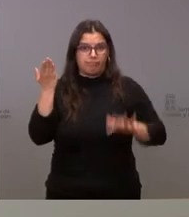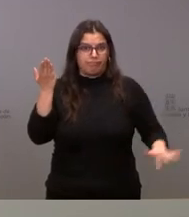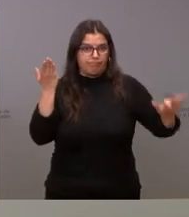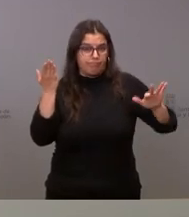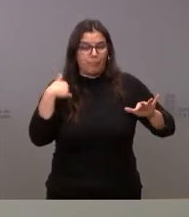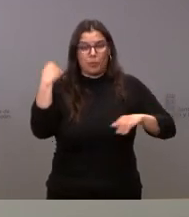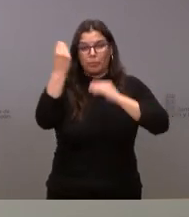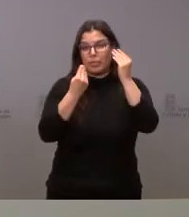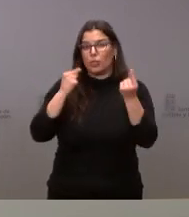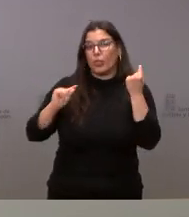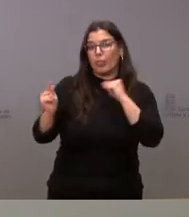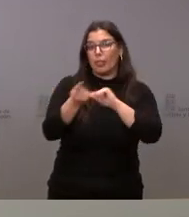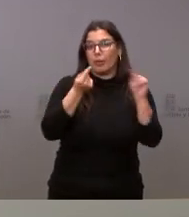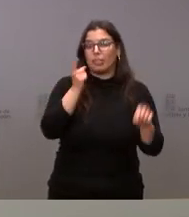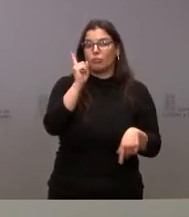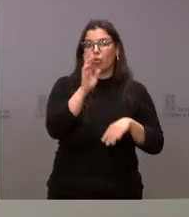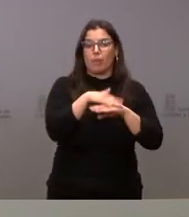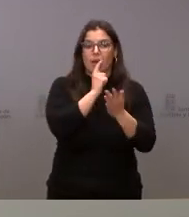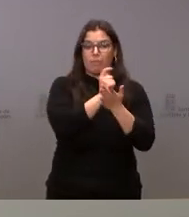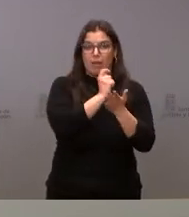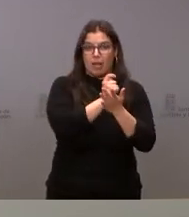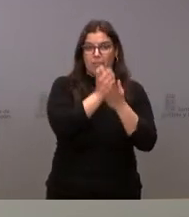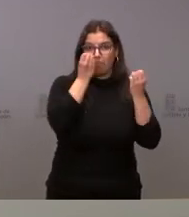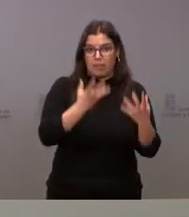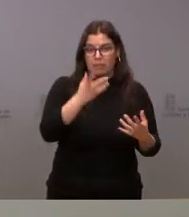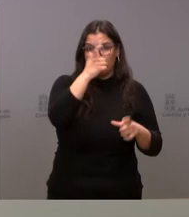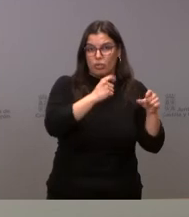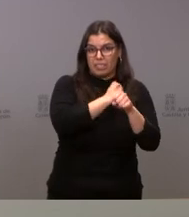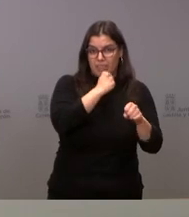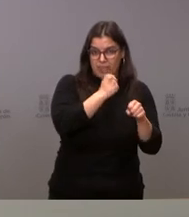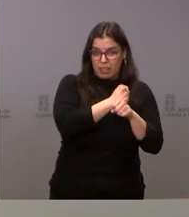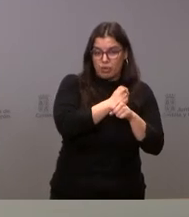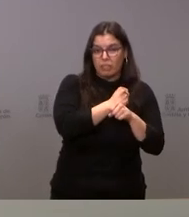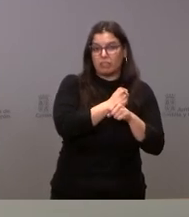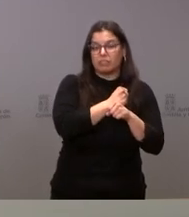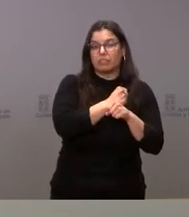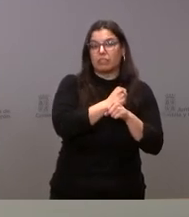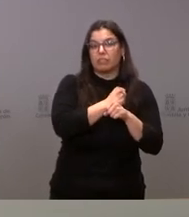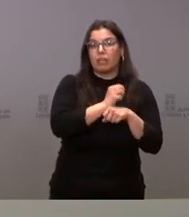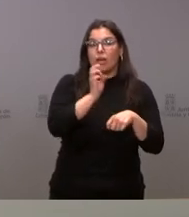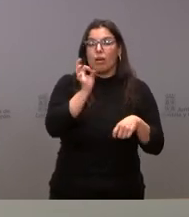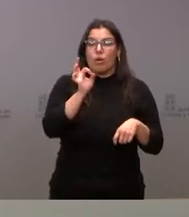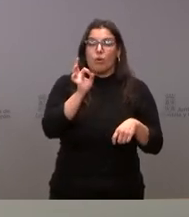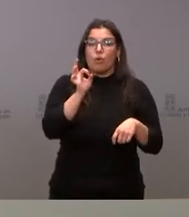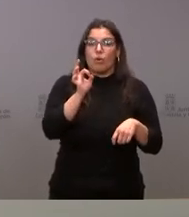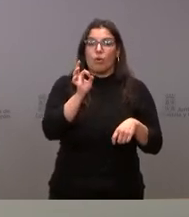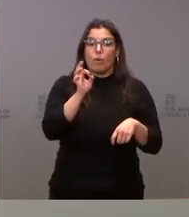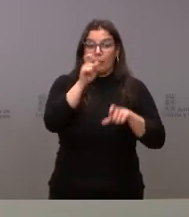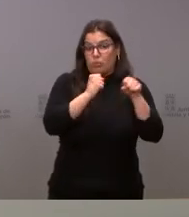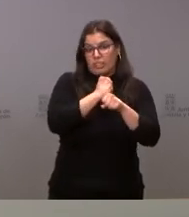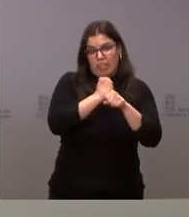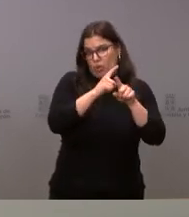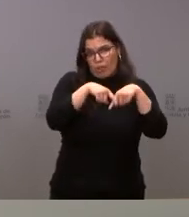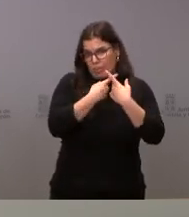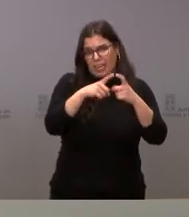no sólo es de retribuciones de los trabajadores y de cómo soportar no sólo trabajadores sino